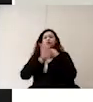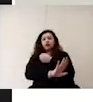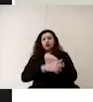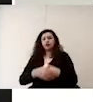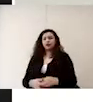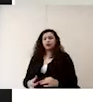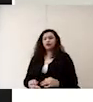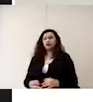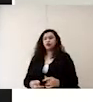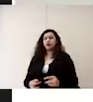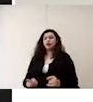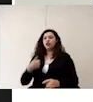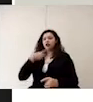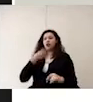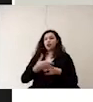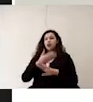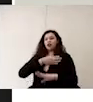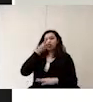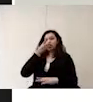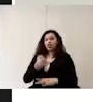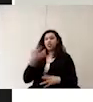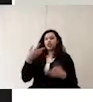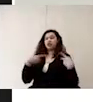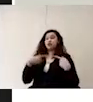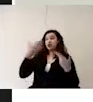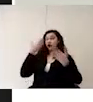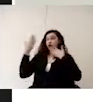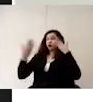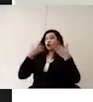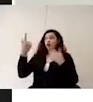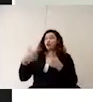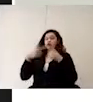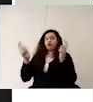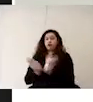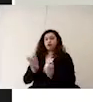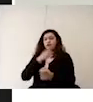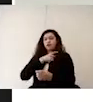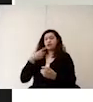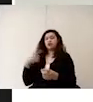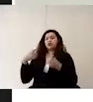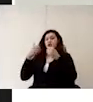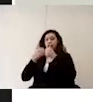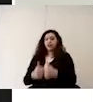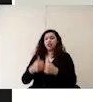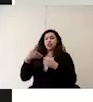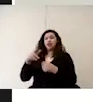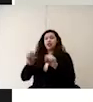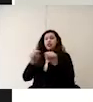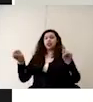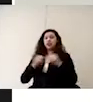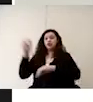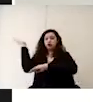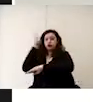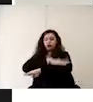lo que les comentaba hace un momento los estudiantes de un grupo deben permanecer en la misma aula todo el día